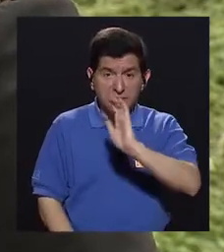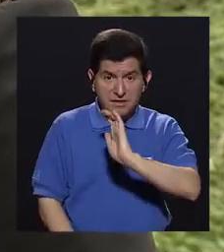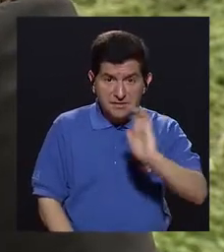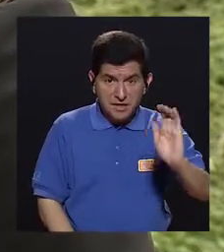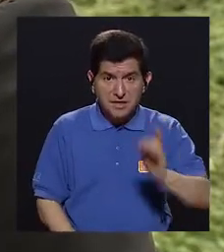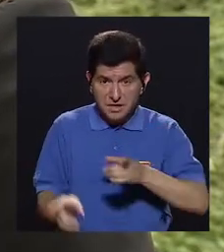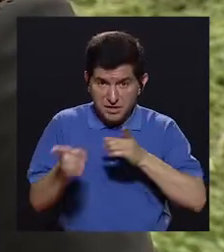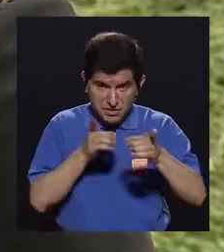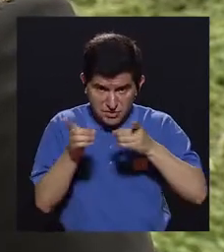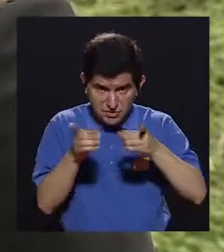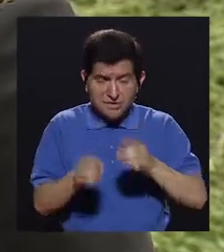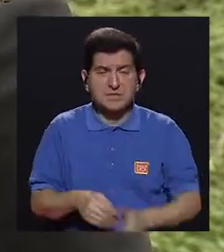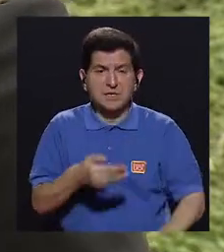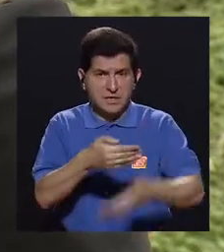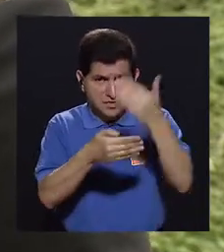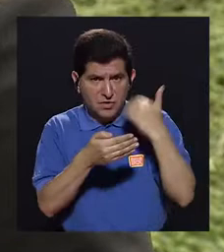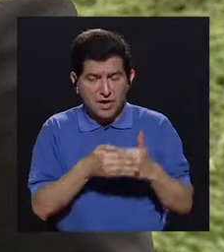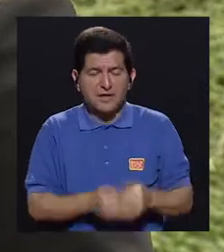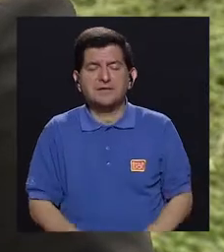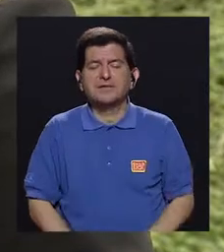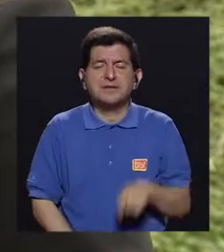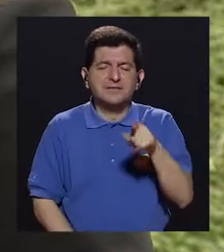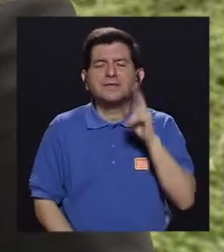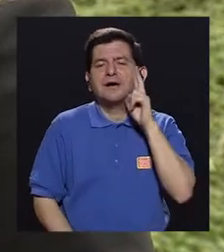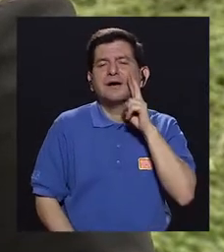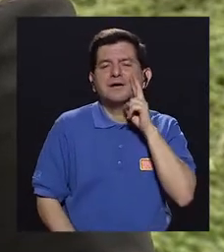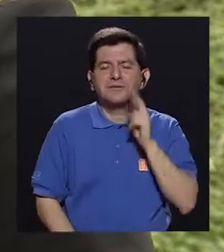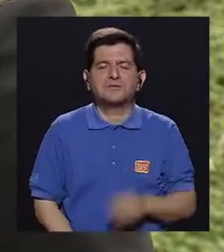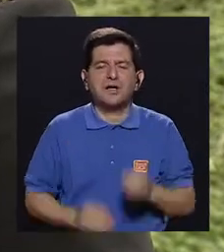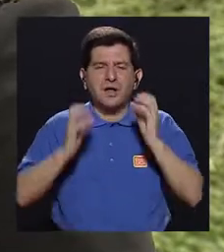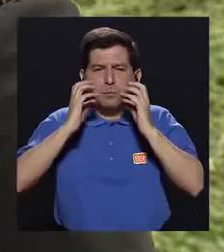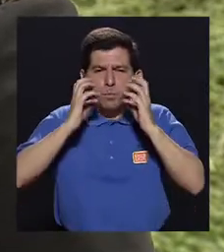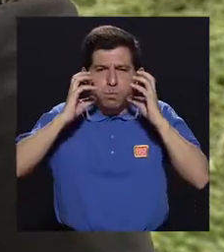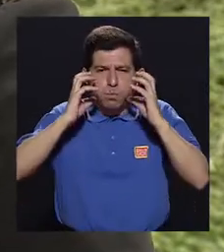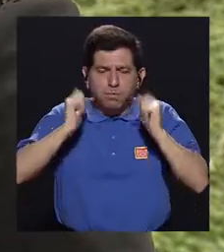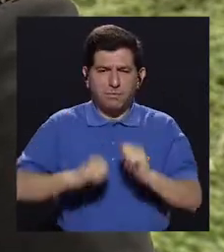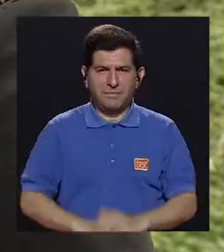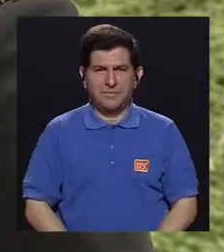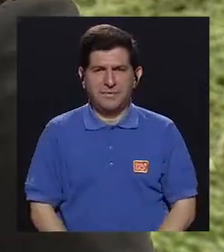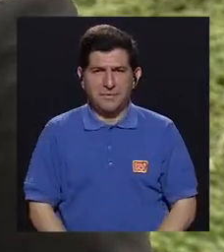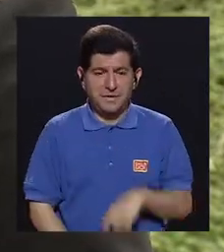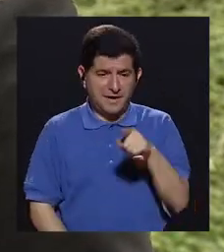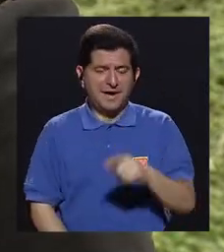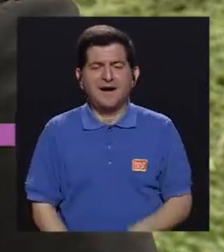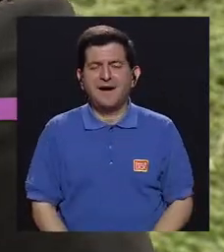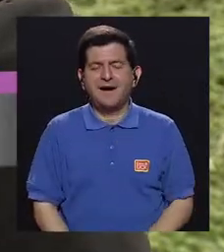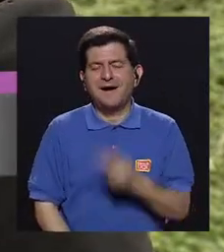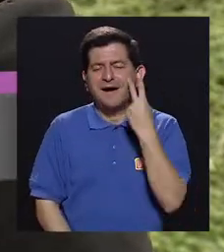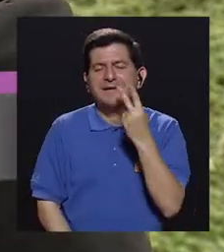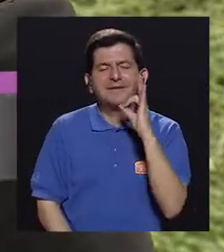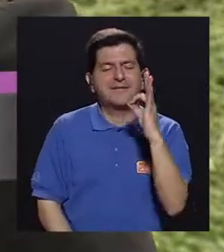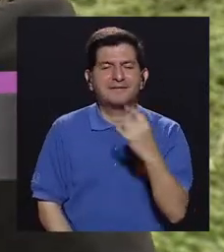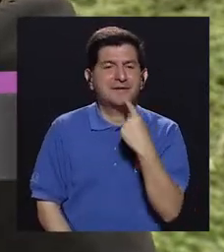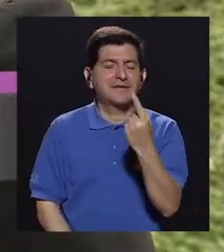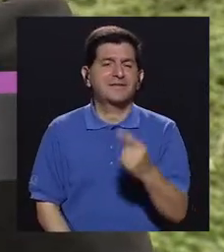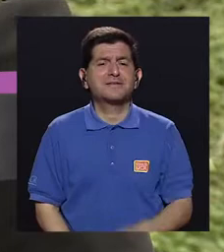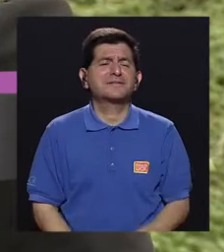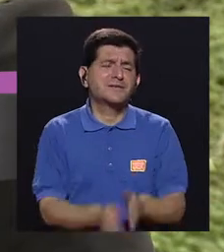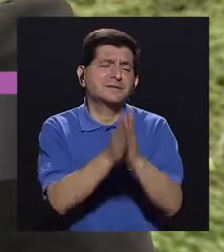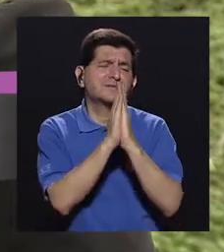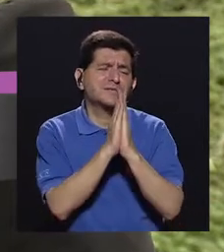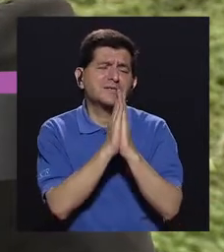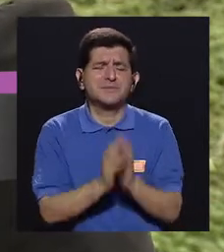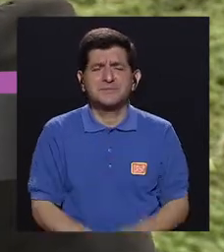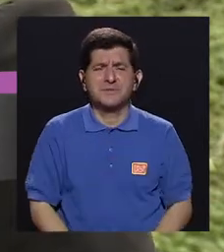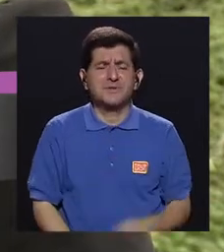este niño que usted describió ahora, o esta niña rosadita, cachetona, son muy agradables, y entonces uno dice, es que me